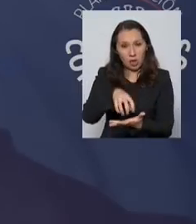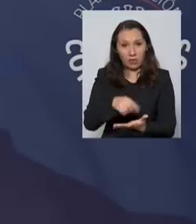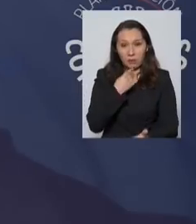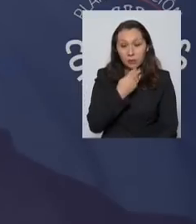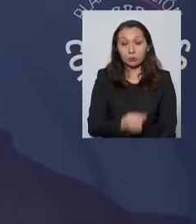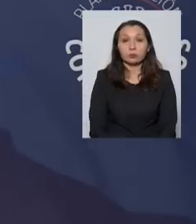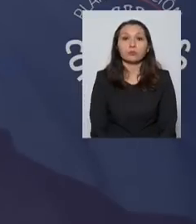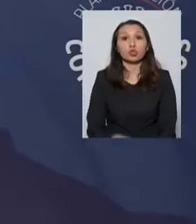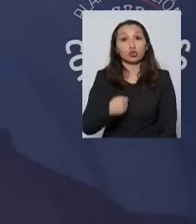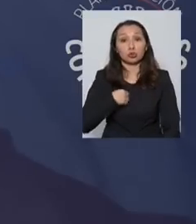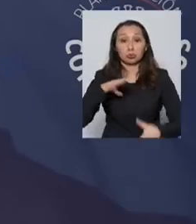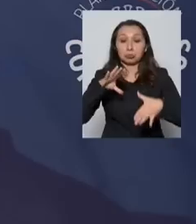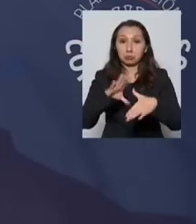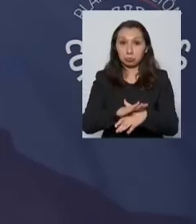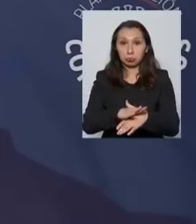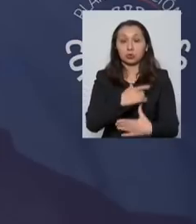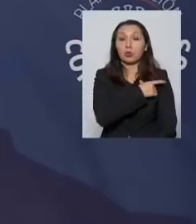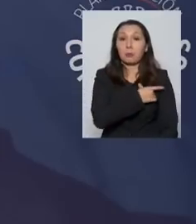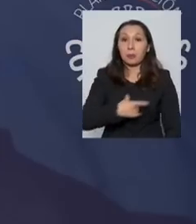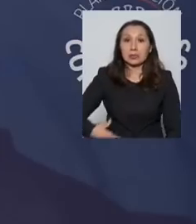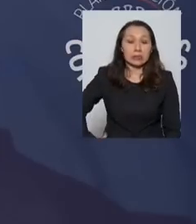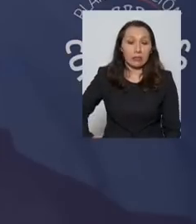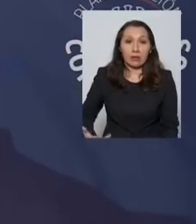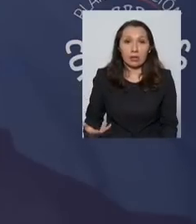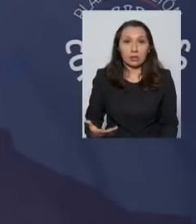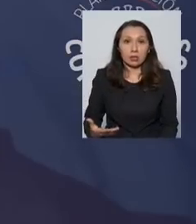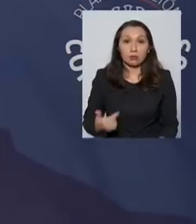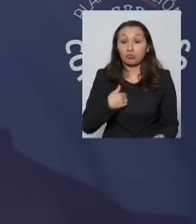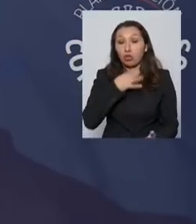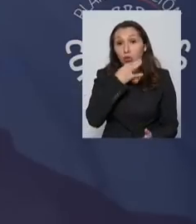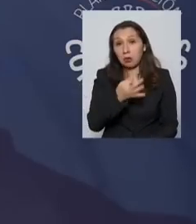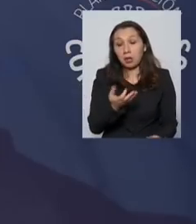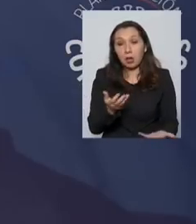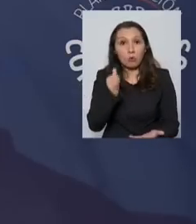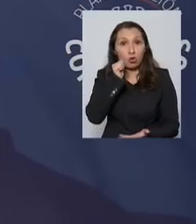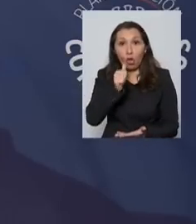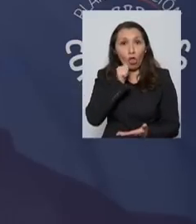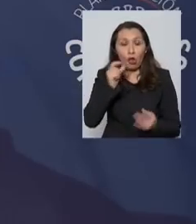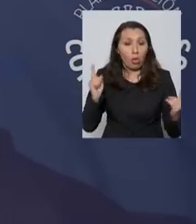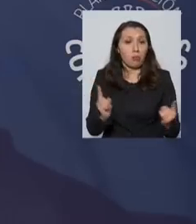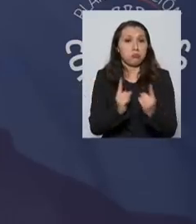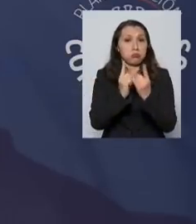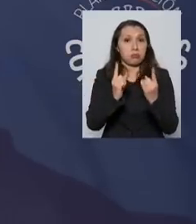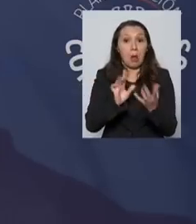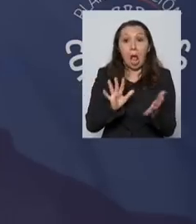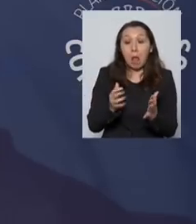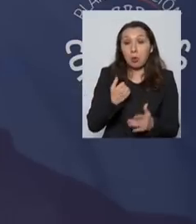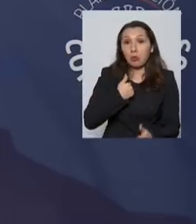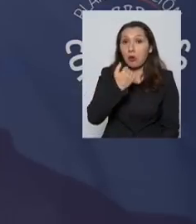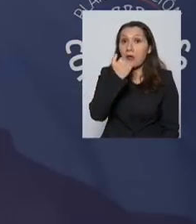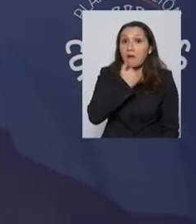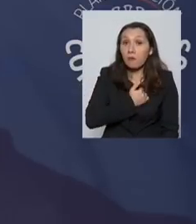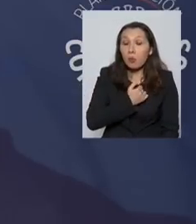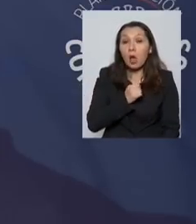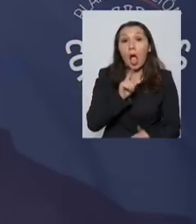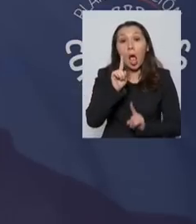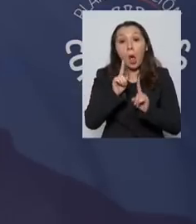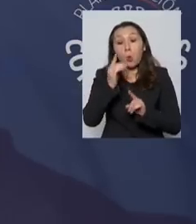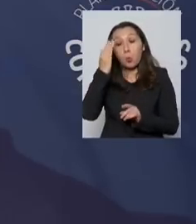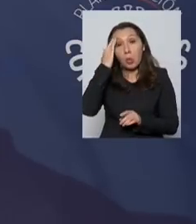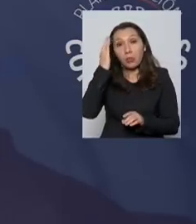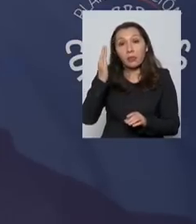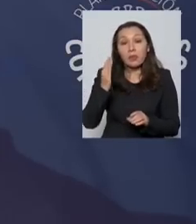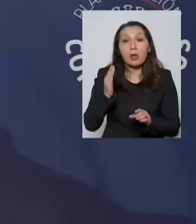Yo me junto con el presidente, yo diría que todos los días. A lo mejor me equivoco y algún día